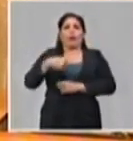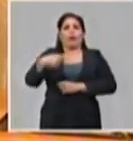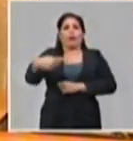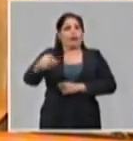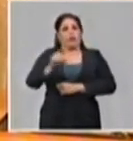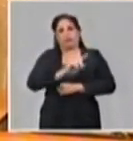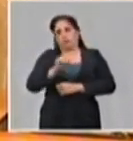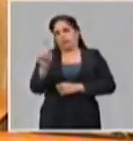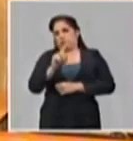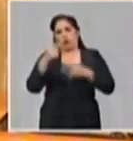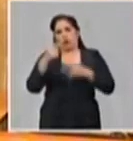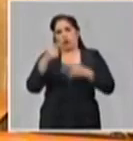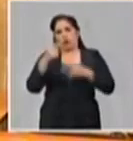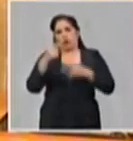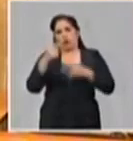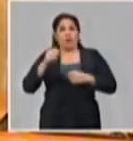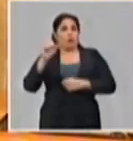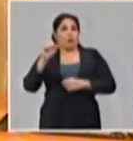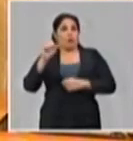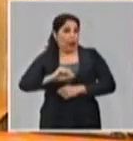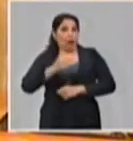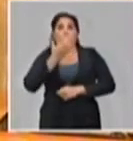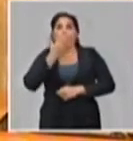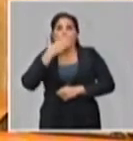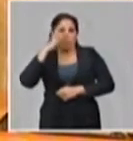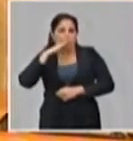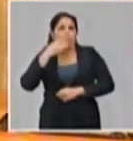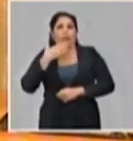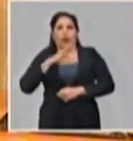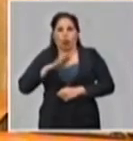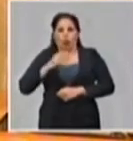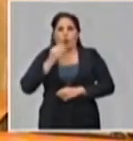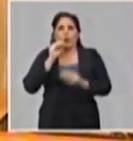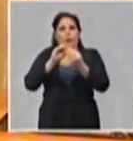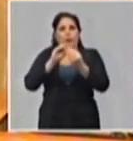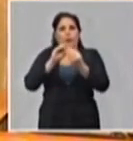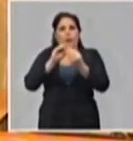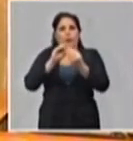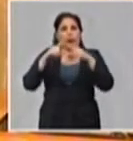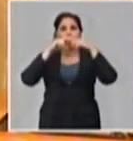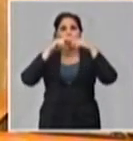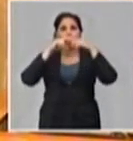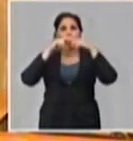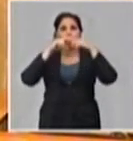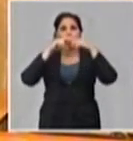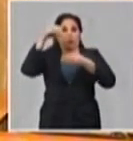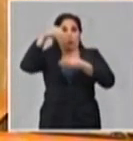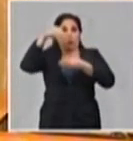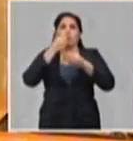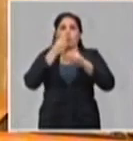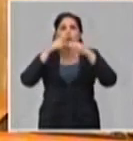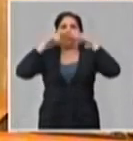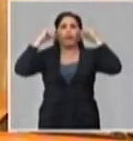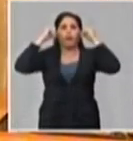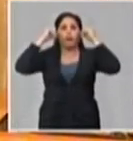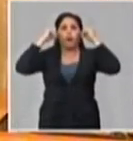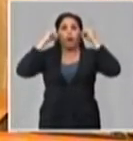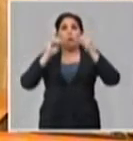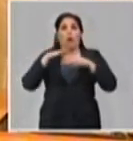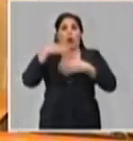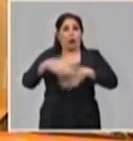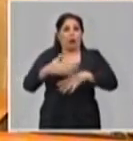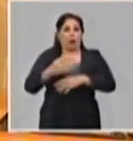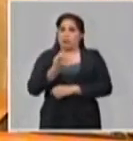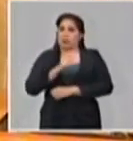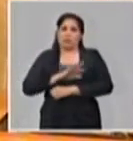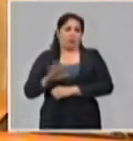tiempo, las mascarillas mal utilizadas también pueden ser transmisoras, por lo tanto, está bien definido y prácticamente